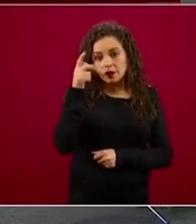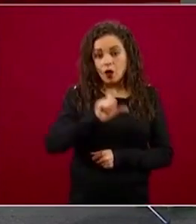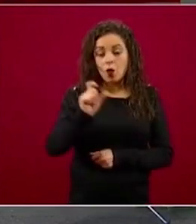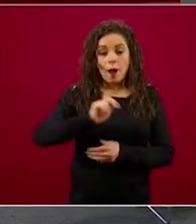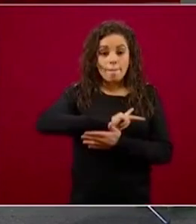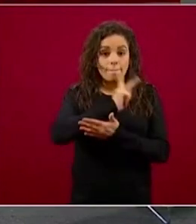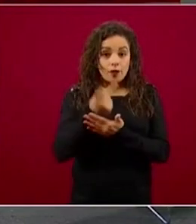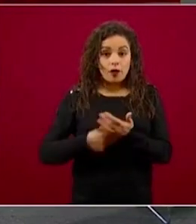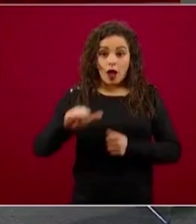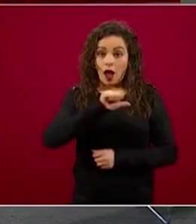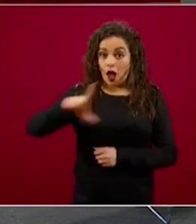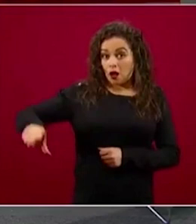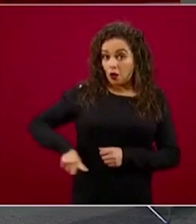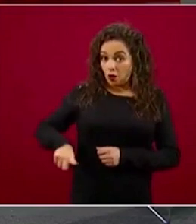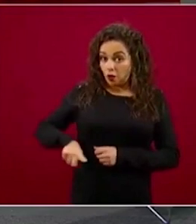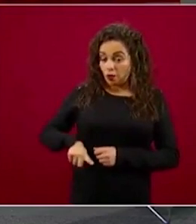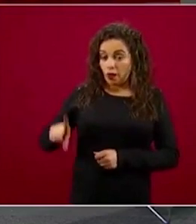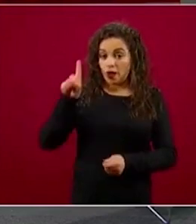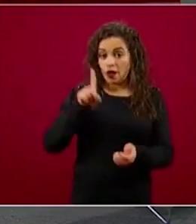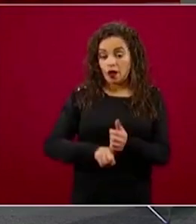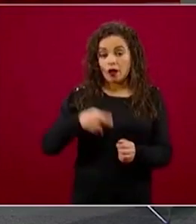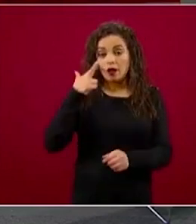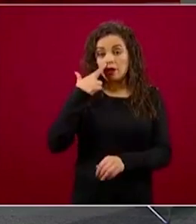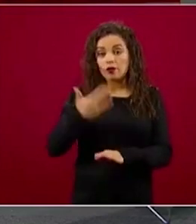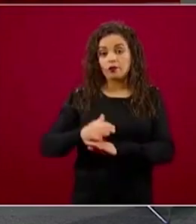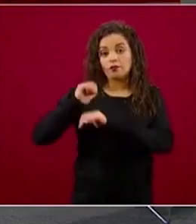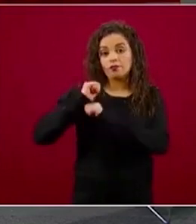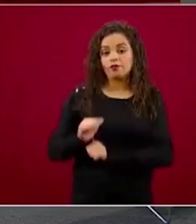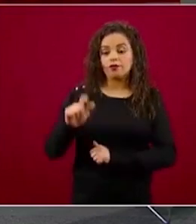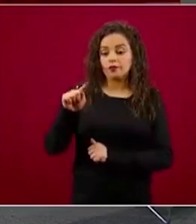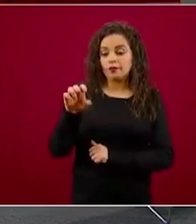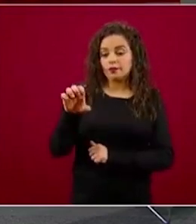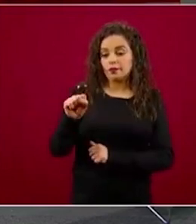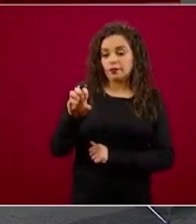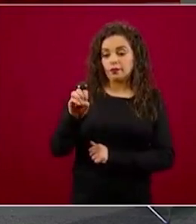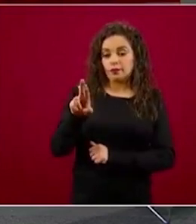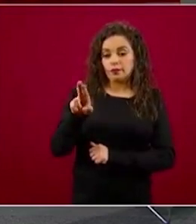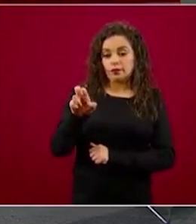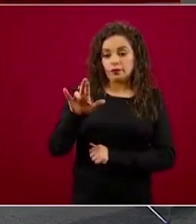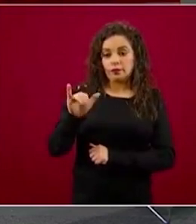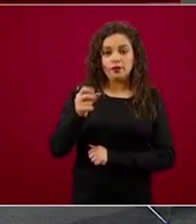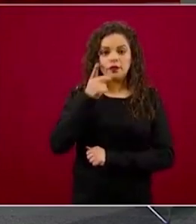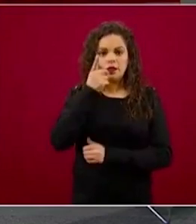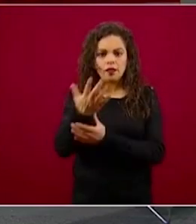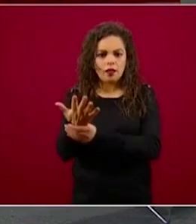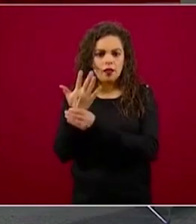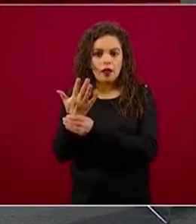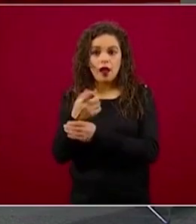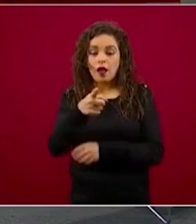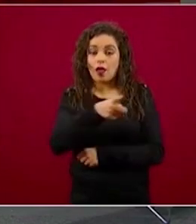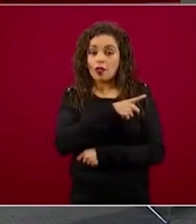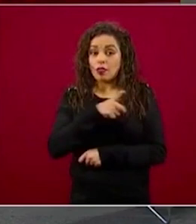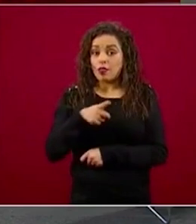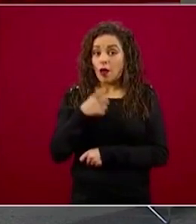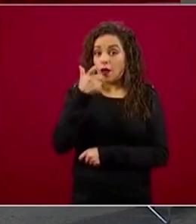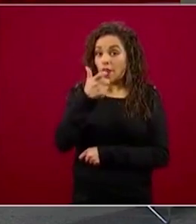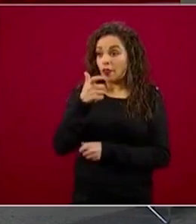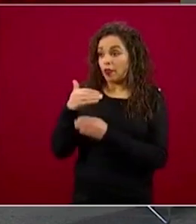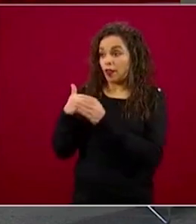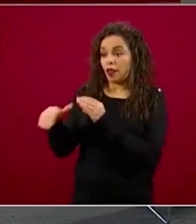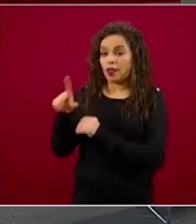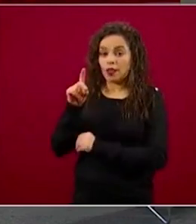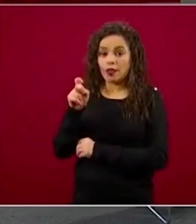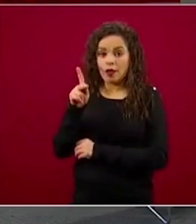van a oír que la tesorería les pida dinero, un adelanto, puede pedirnos dinero cuando pagamos las